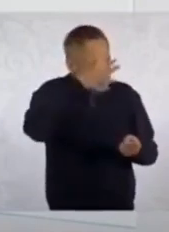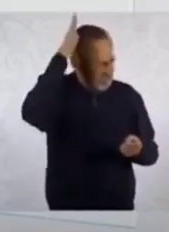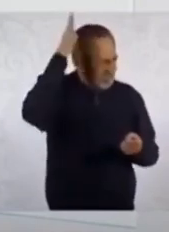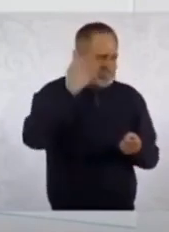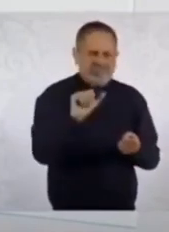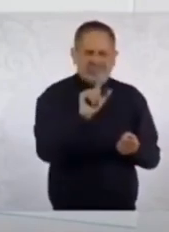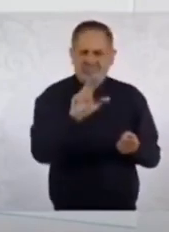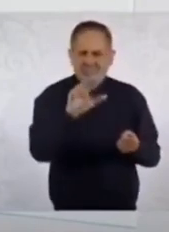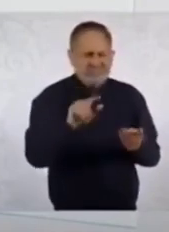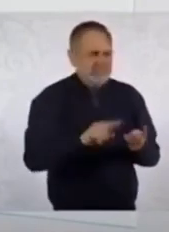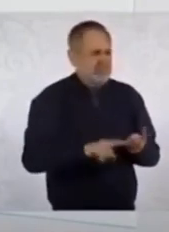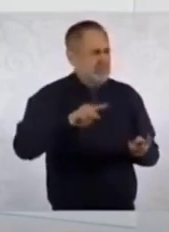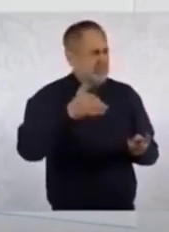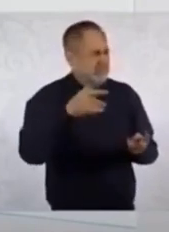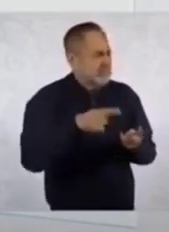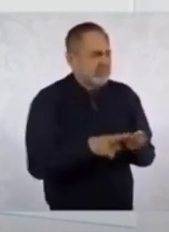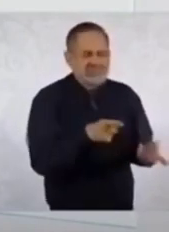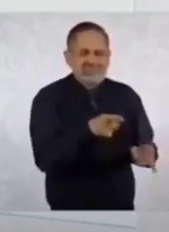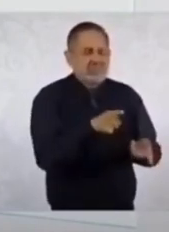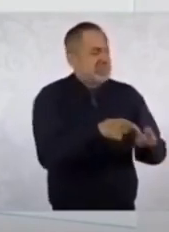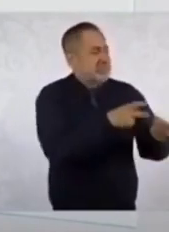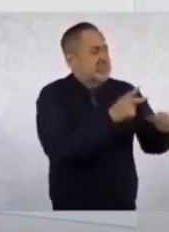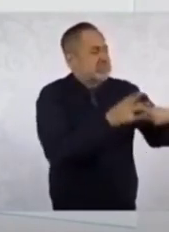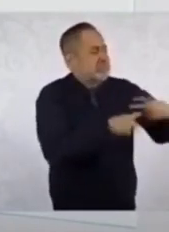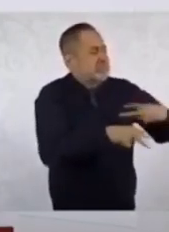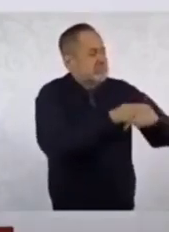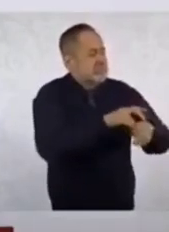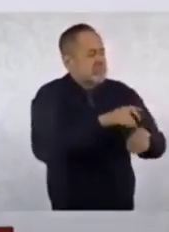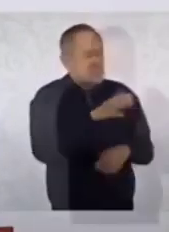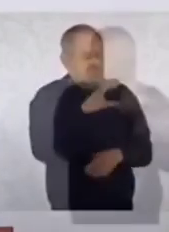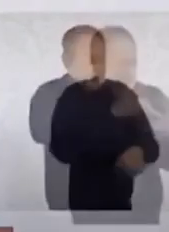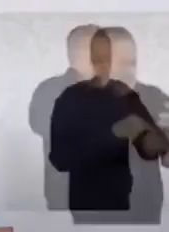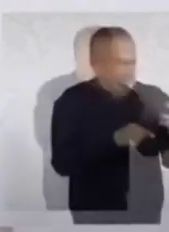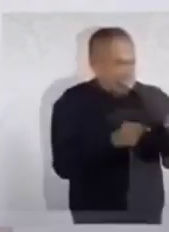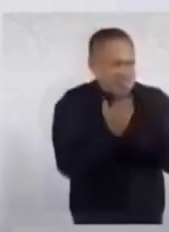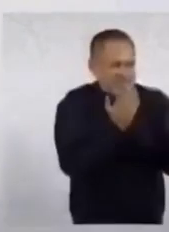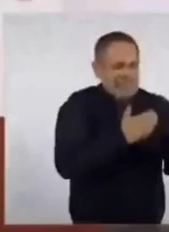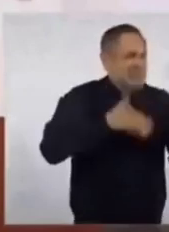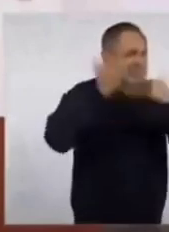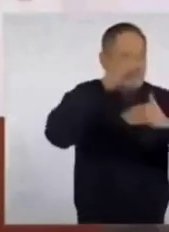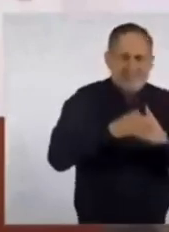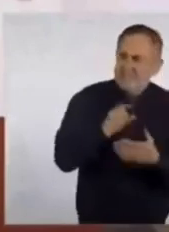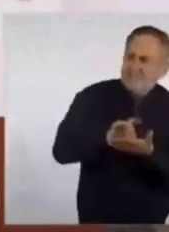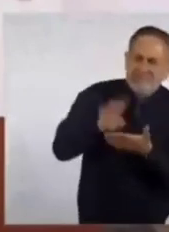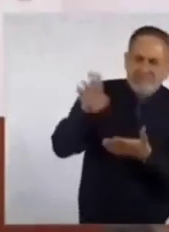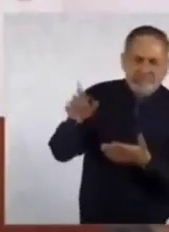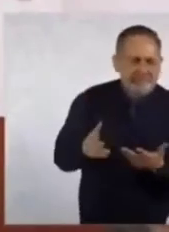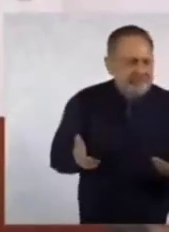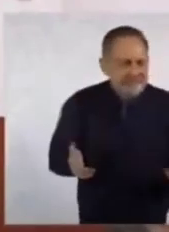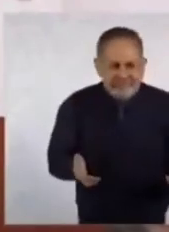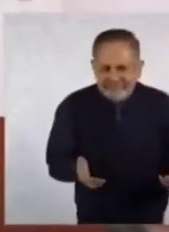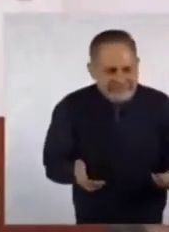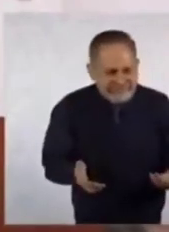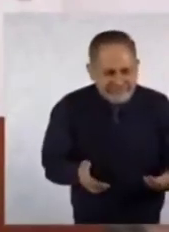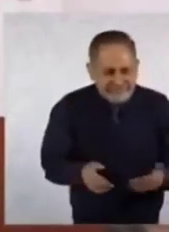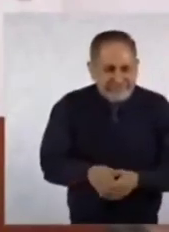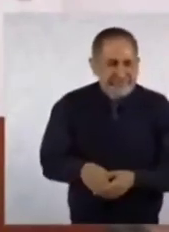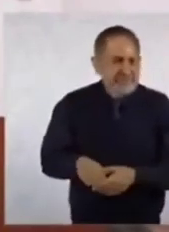que venían de una cultura horripilante, esta visión de que